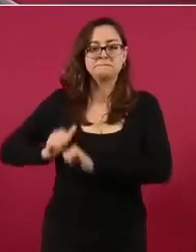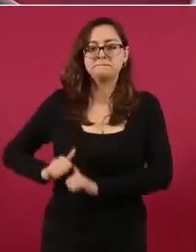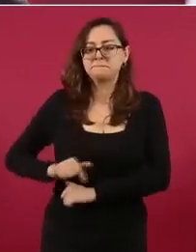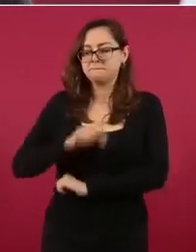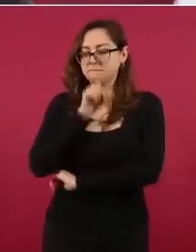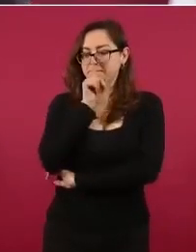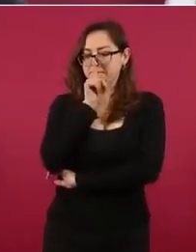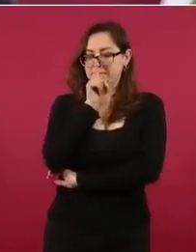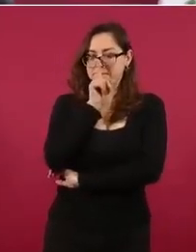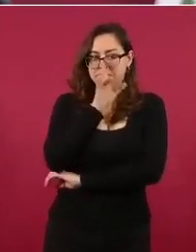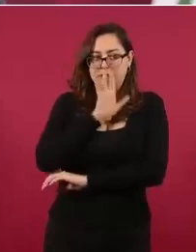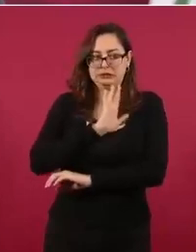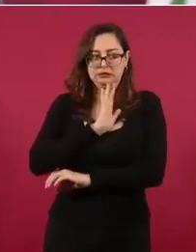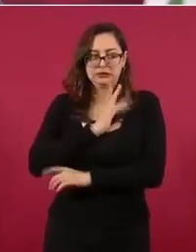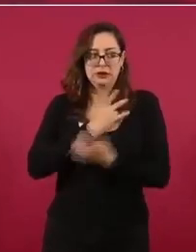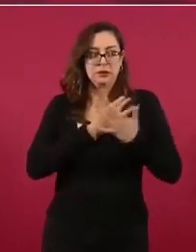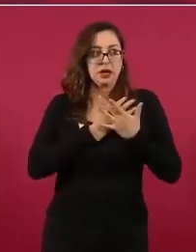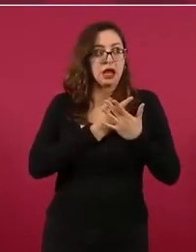esperan.